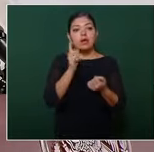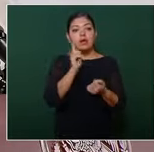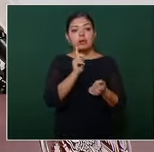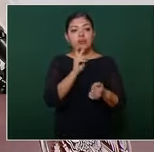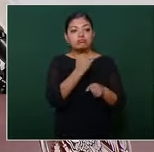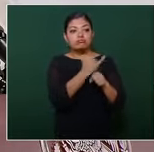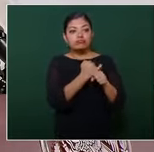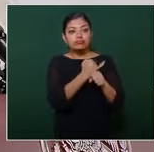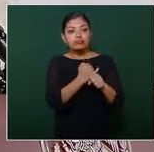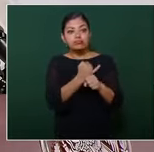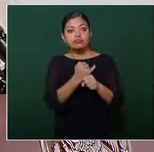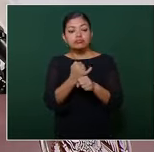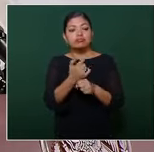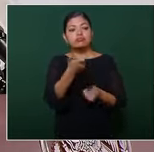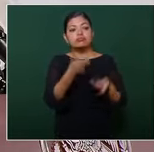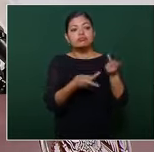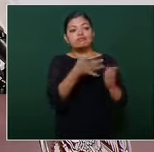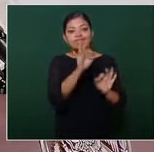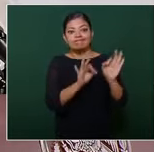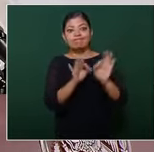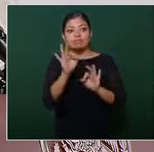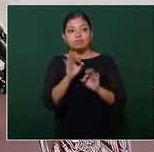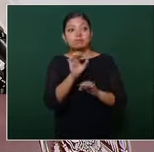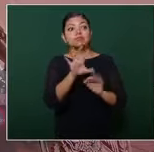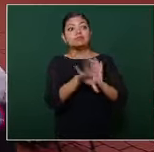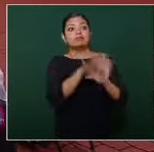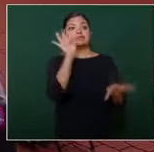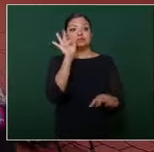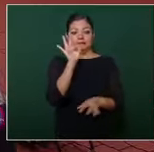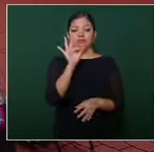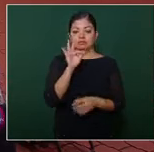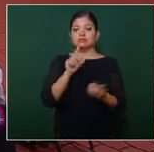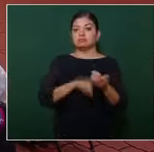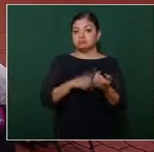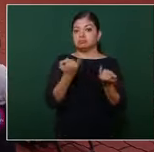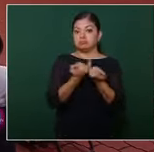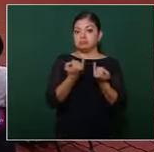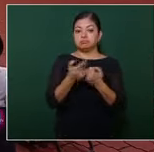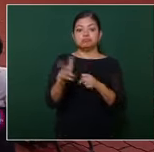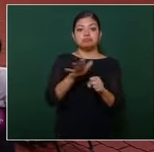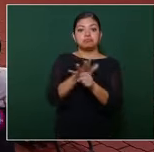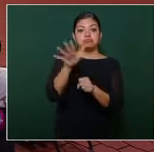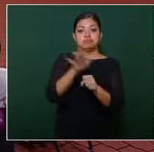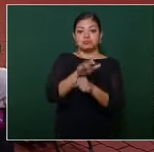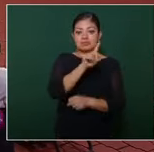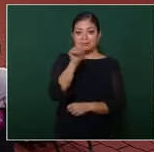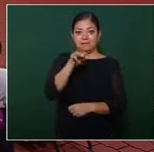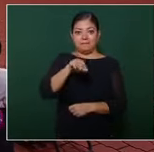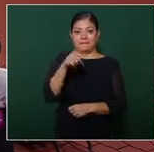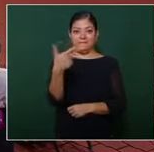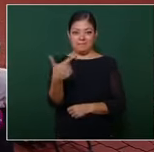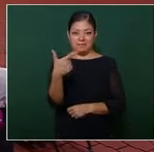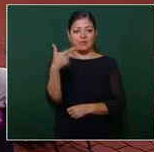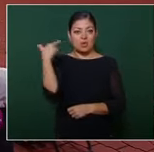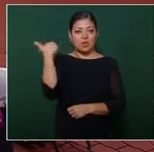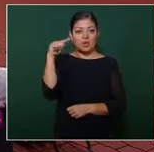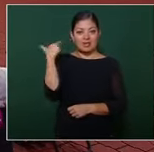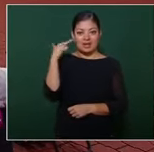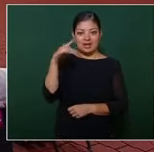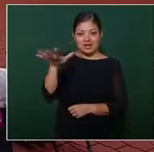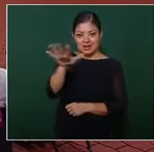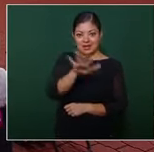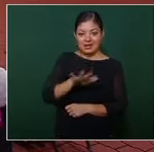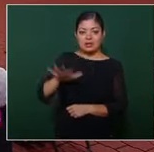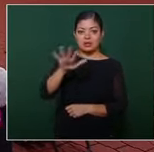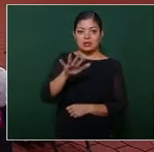la obra va en ruta. También sobre el tema de abasto de agua para la área metropolitana de Guadalajara. Terminó ya la licitación